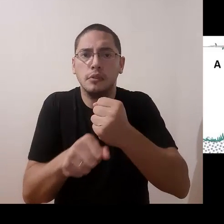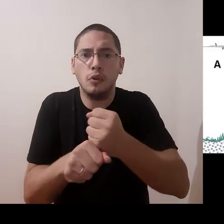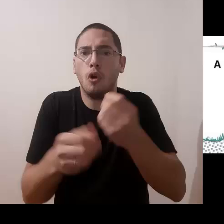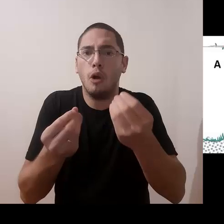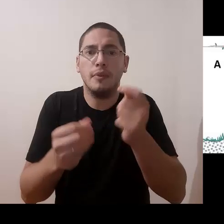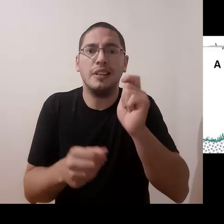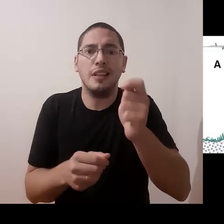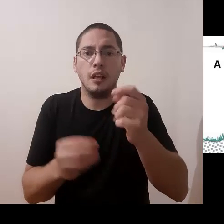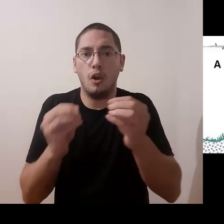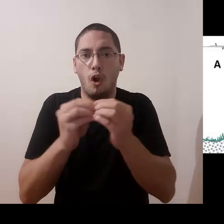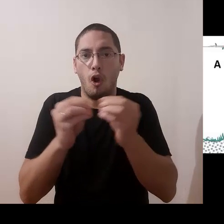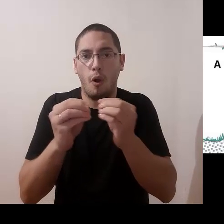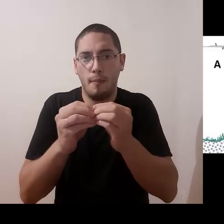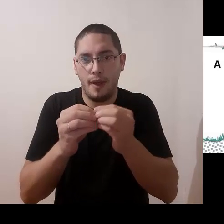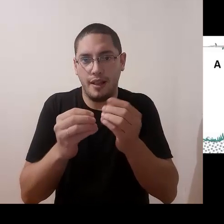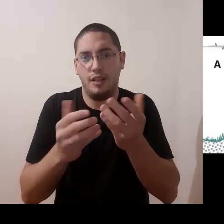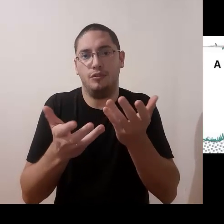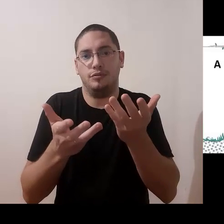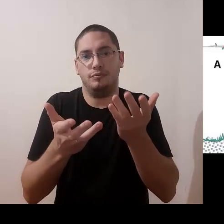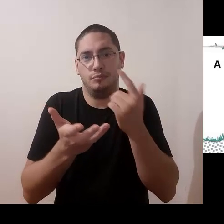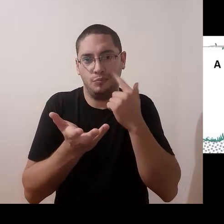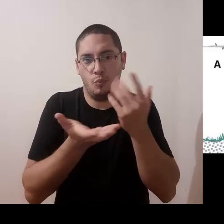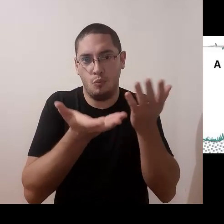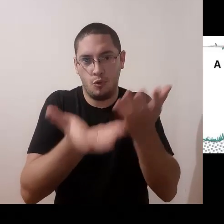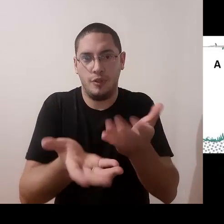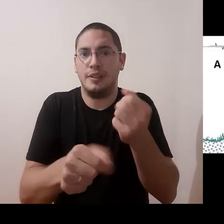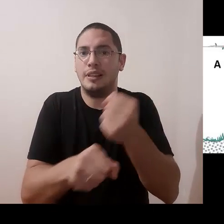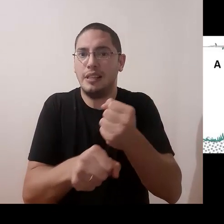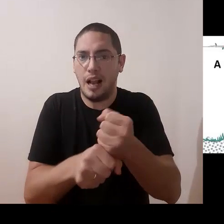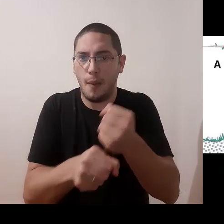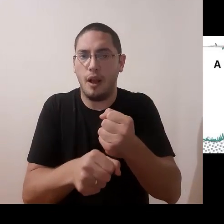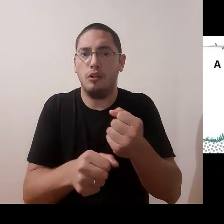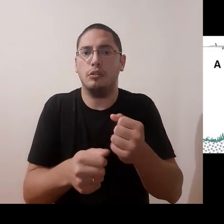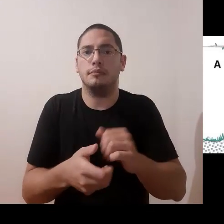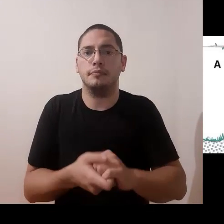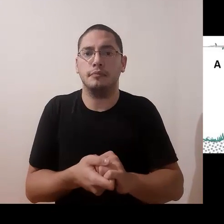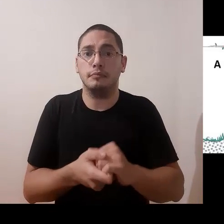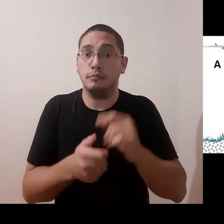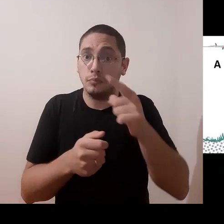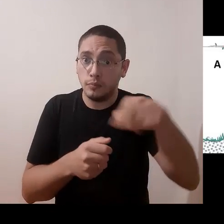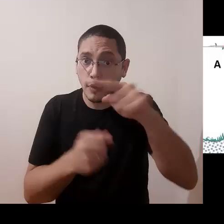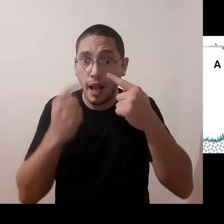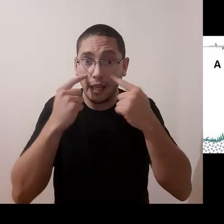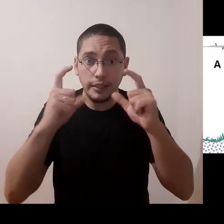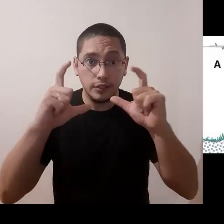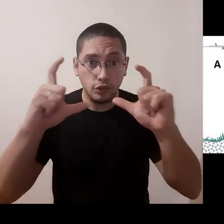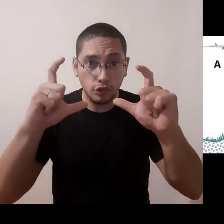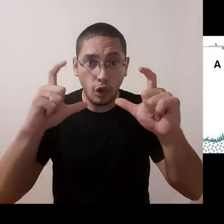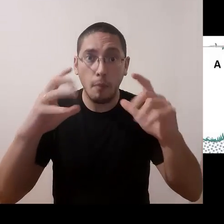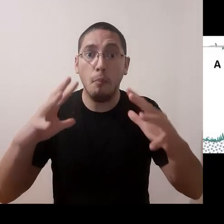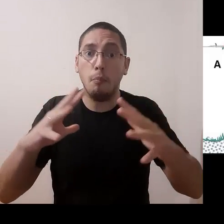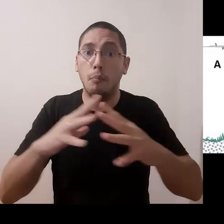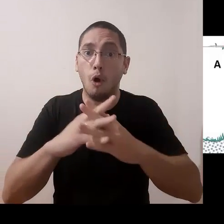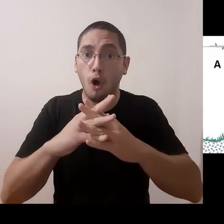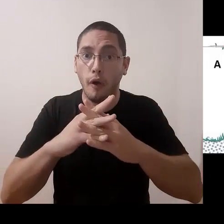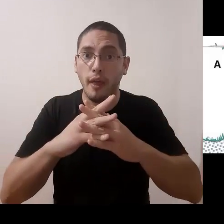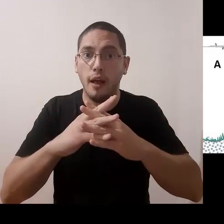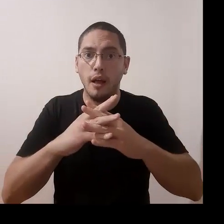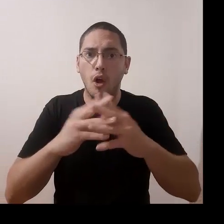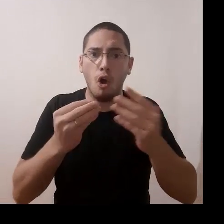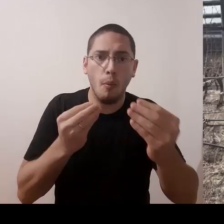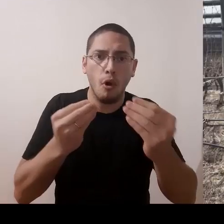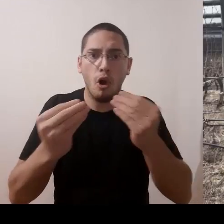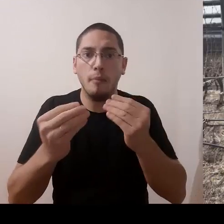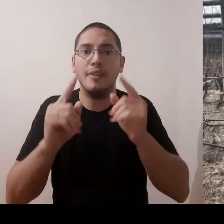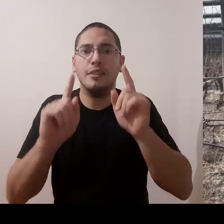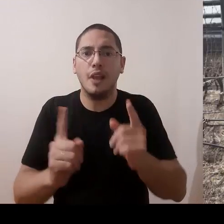trabajo de nuestros compañeros. Le prestamos mucha atención a la poda y sobre todo